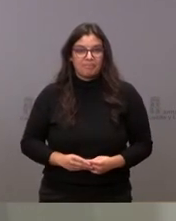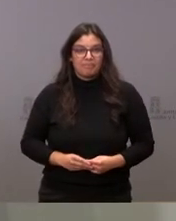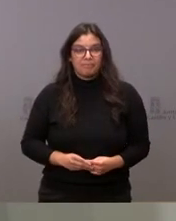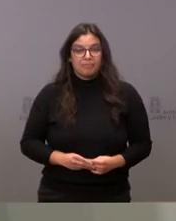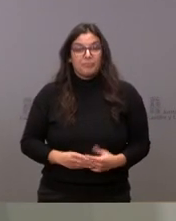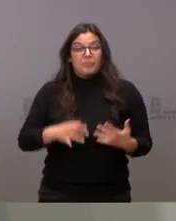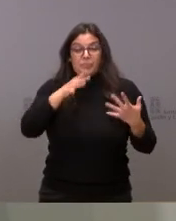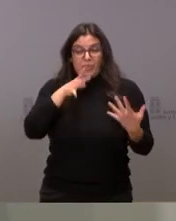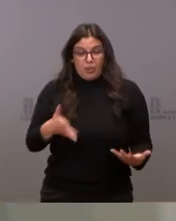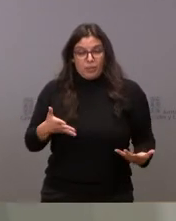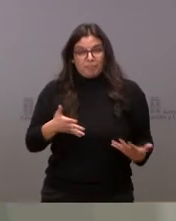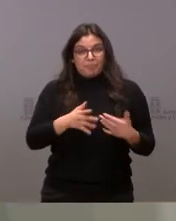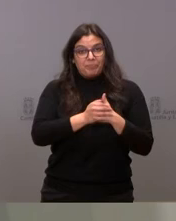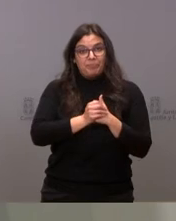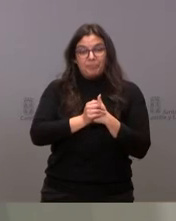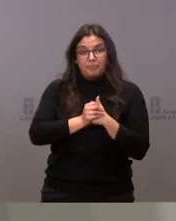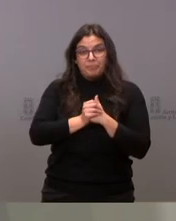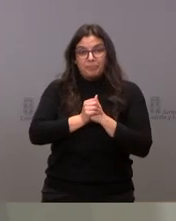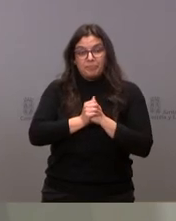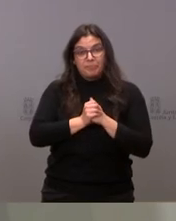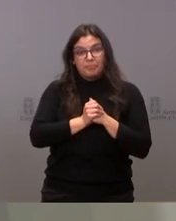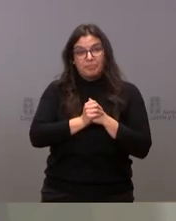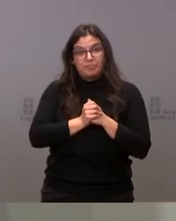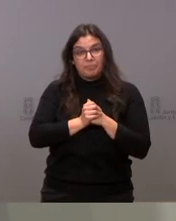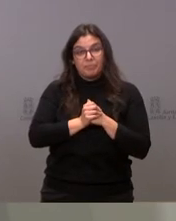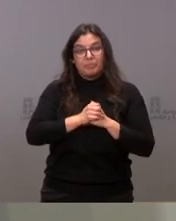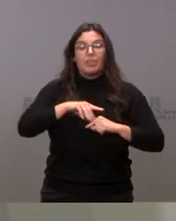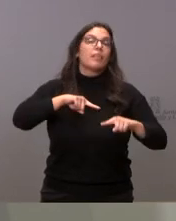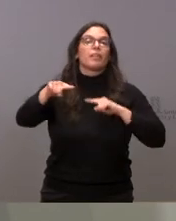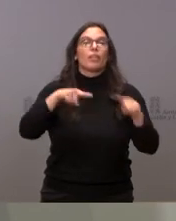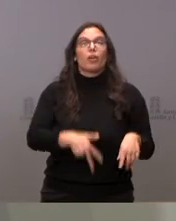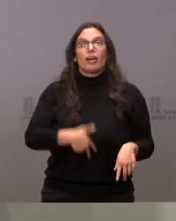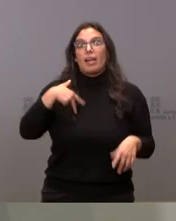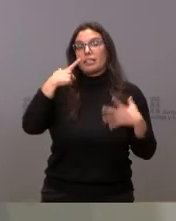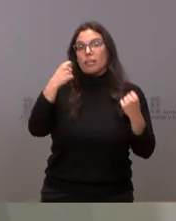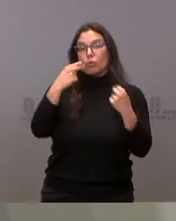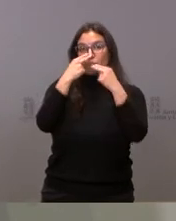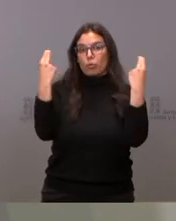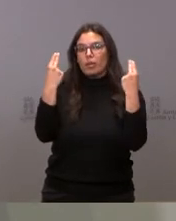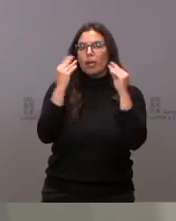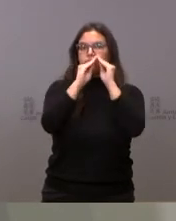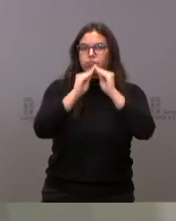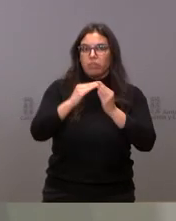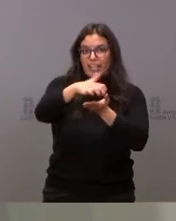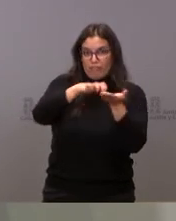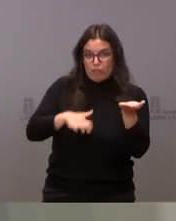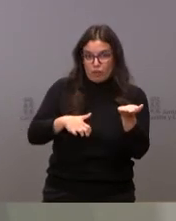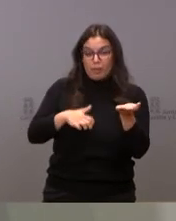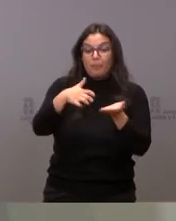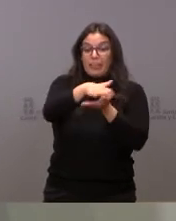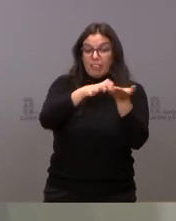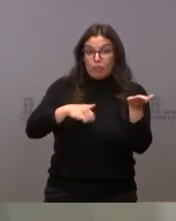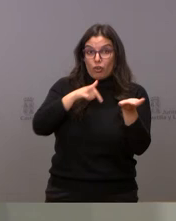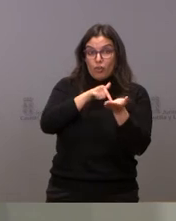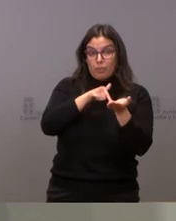En este momento, la Dirección General de Salud Pública ha elaborado un informe que se va a remitir